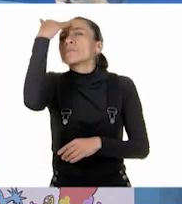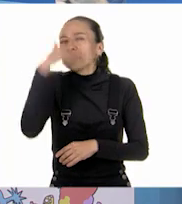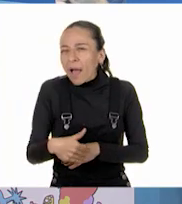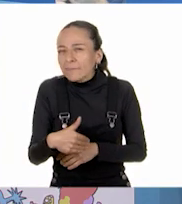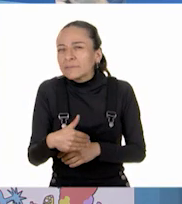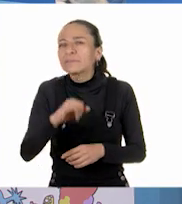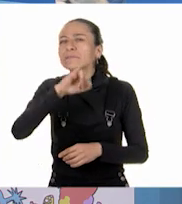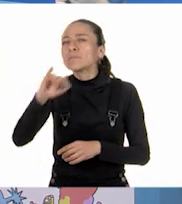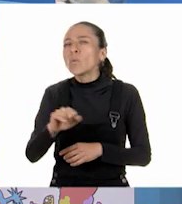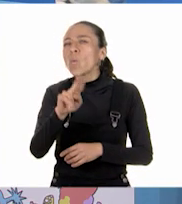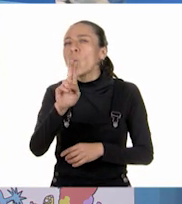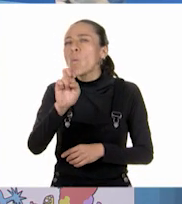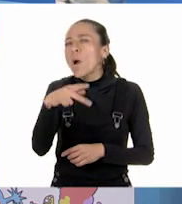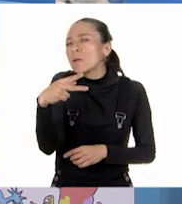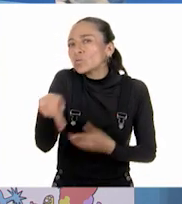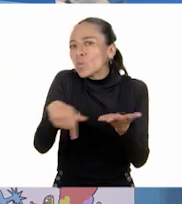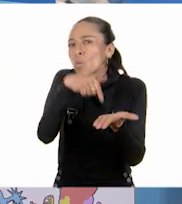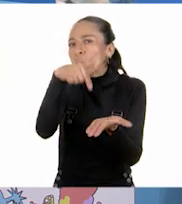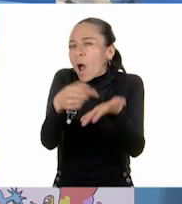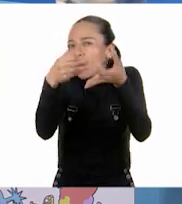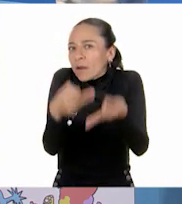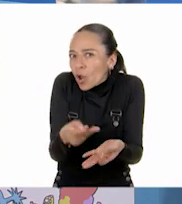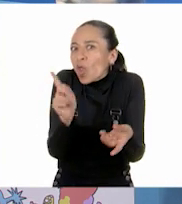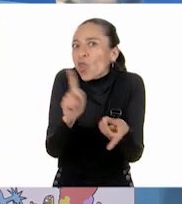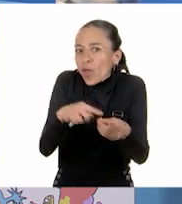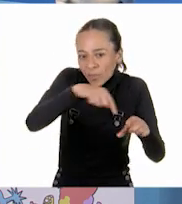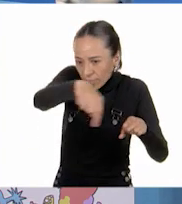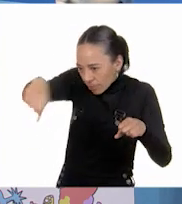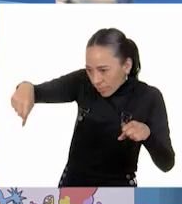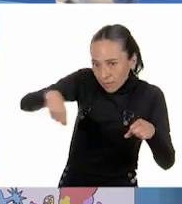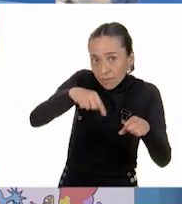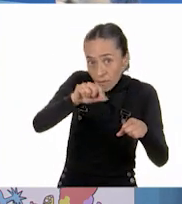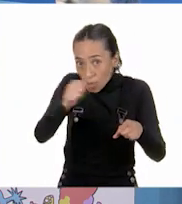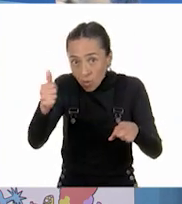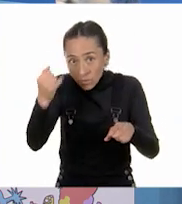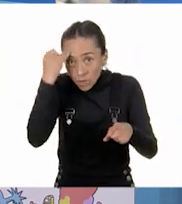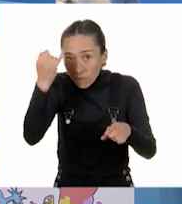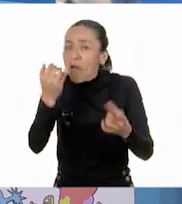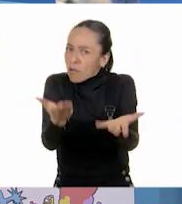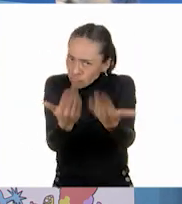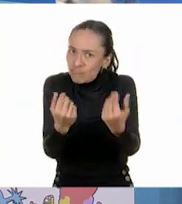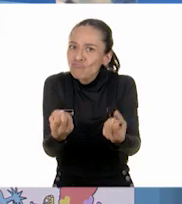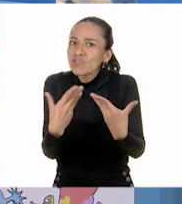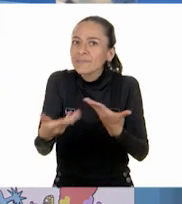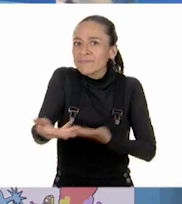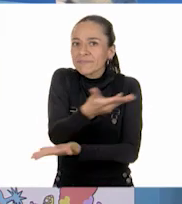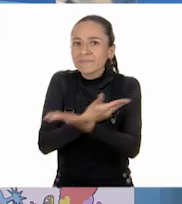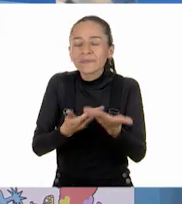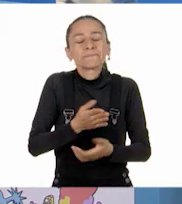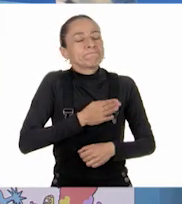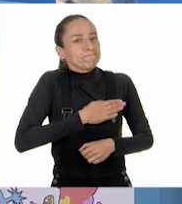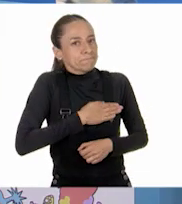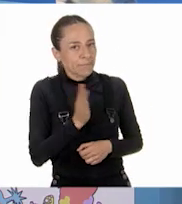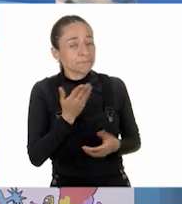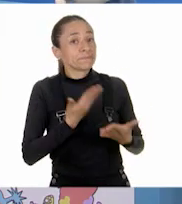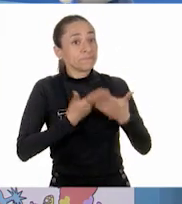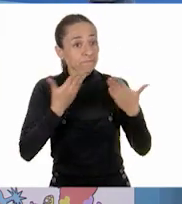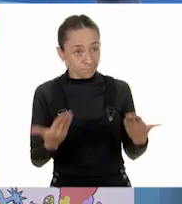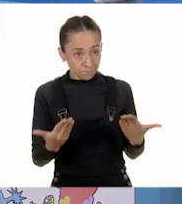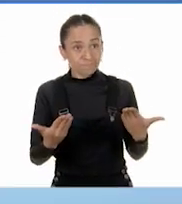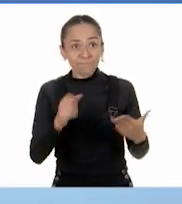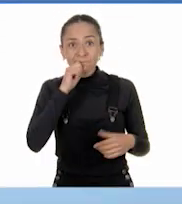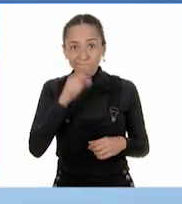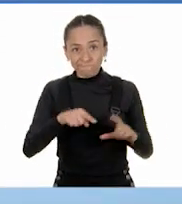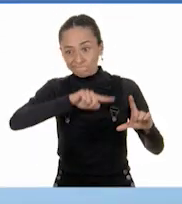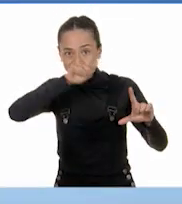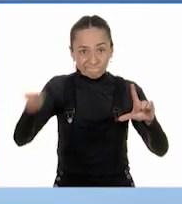tienen otra estrategia, compártanla con nosotros. Bien, ahora los invito a jugar con una ruleta que tengo aquí. ¡Uy,